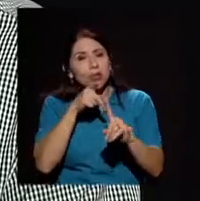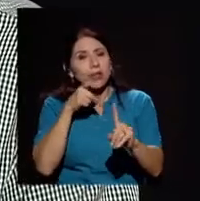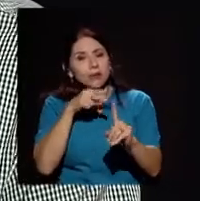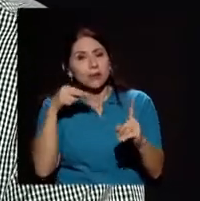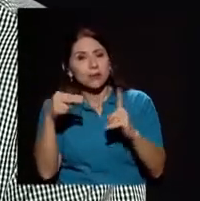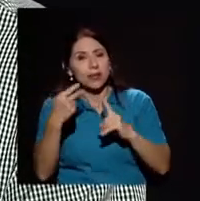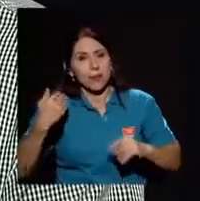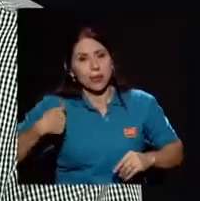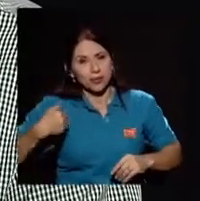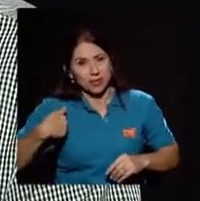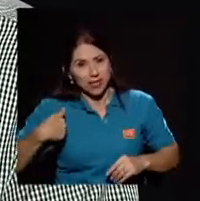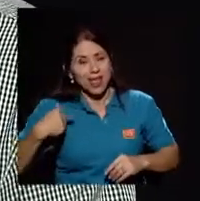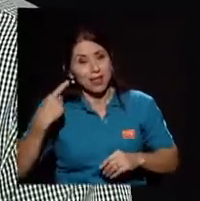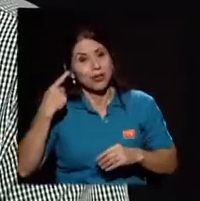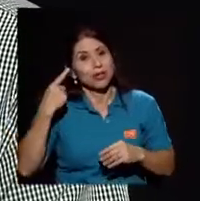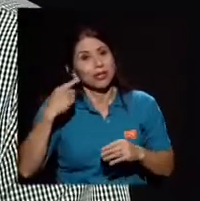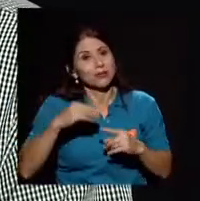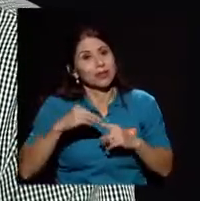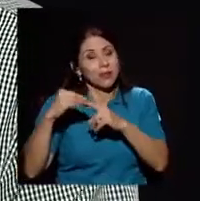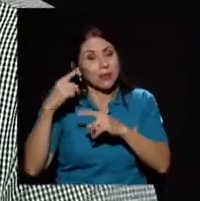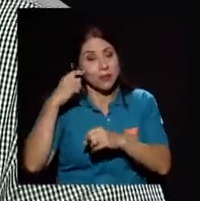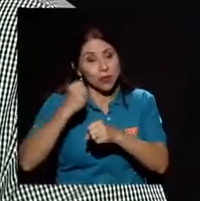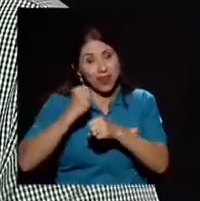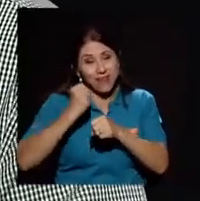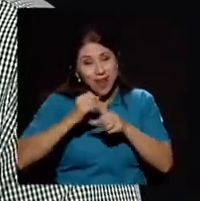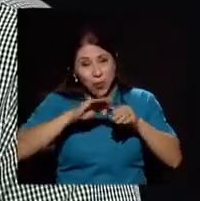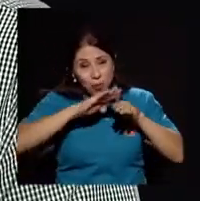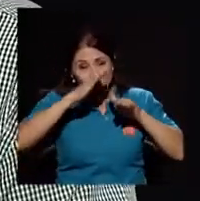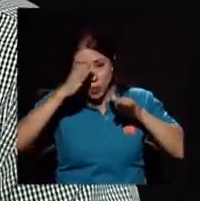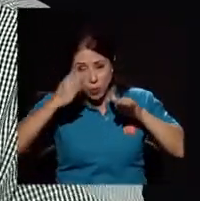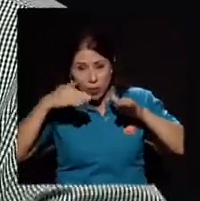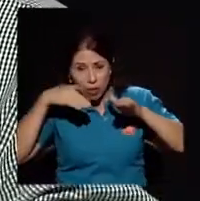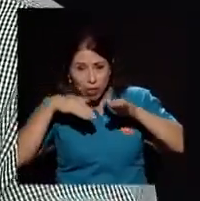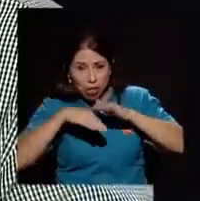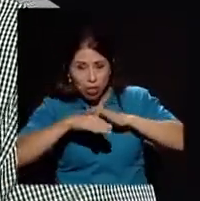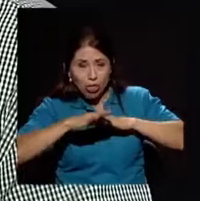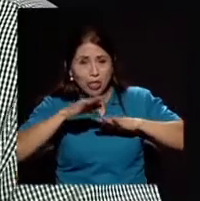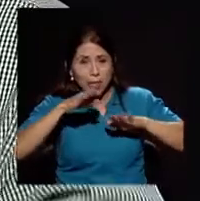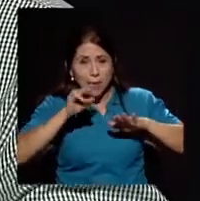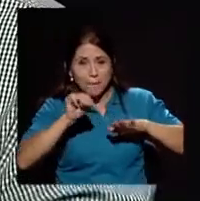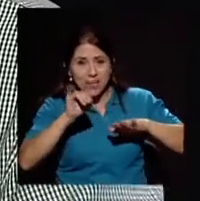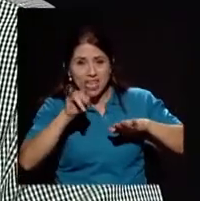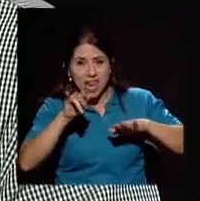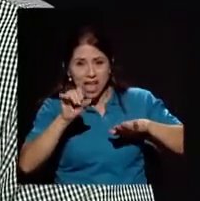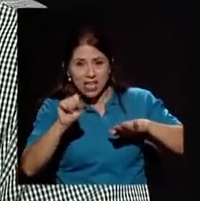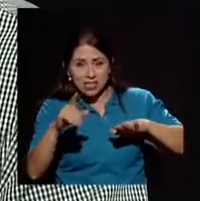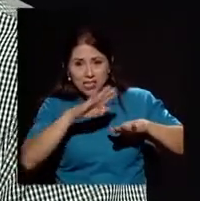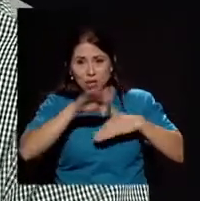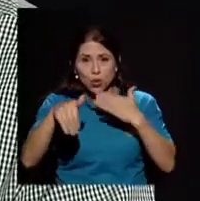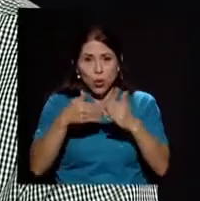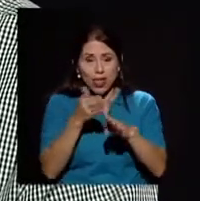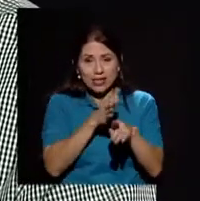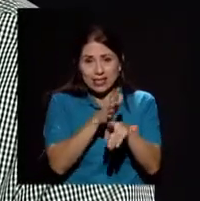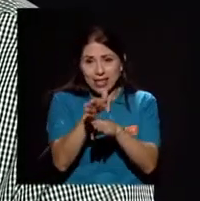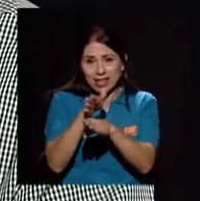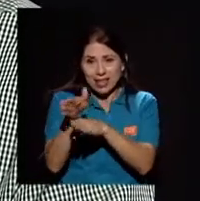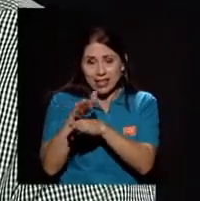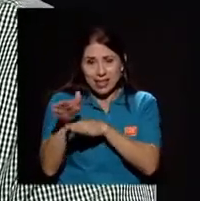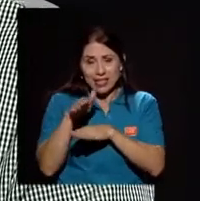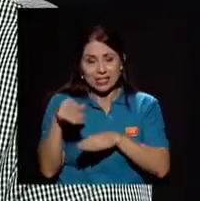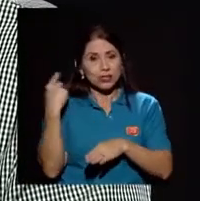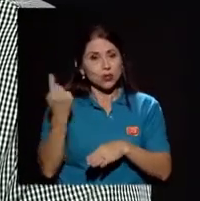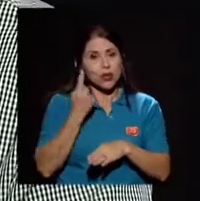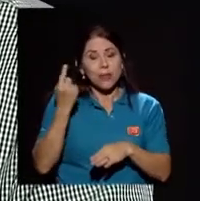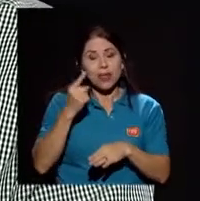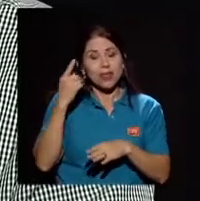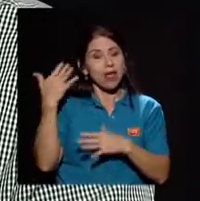por la parte minera y todas estas disciplinas que se han visto como nada más desde la óptica del hombre.